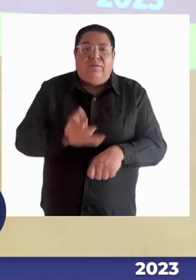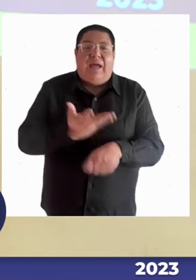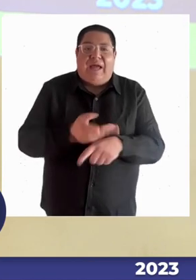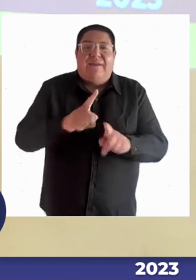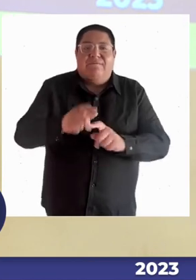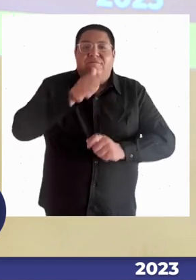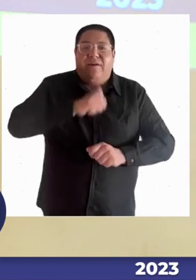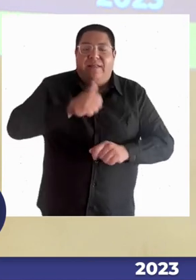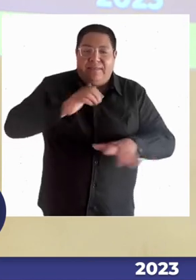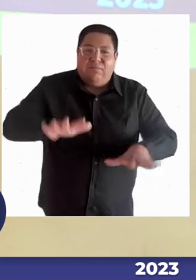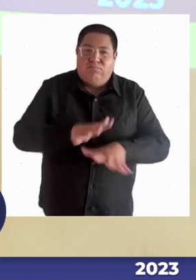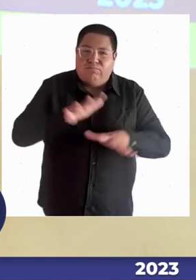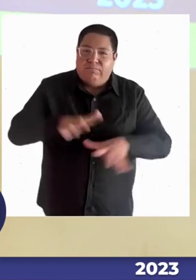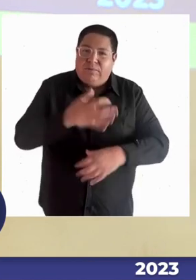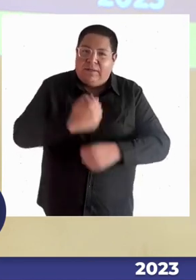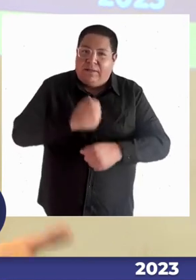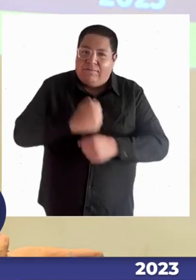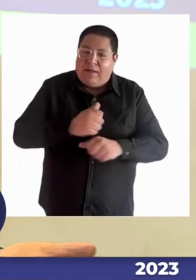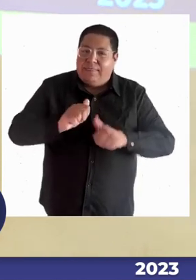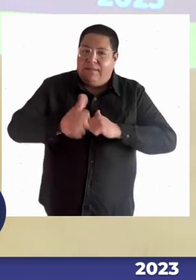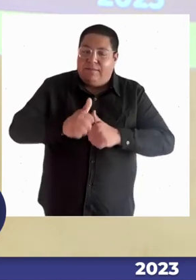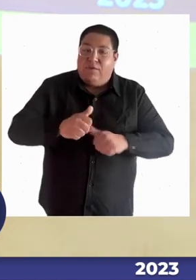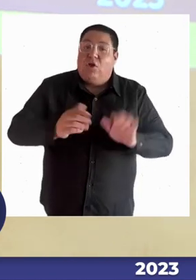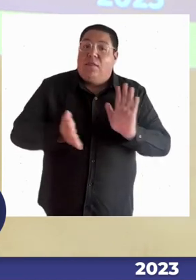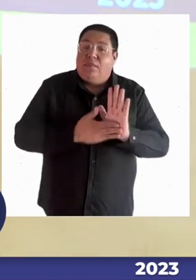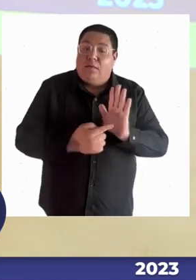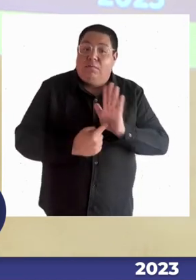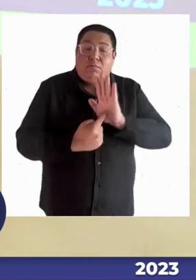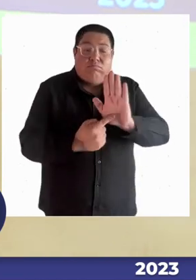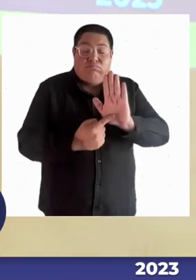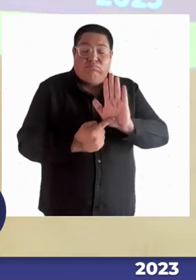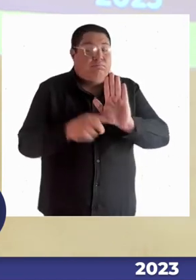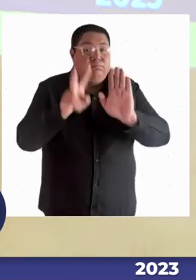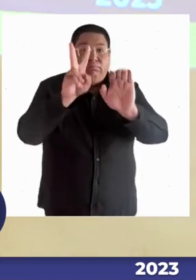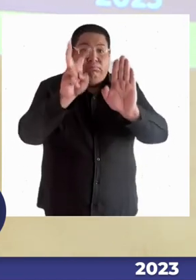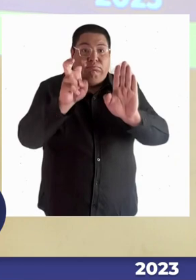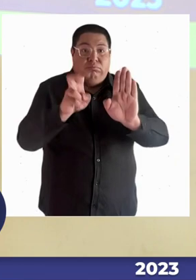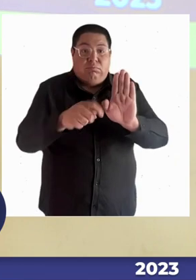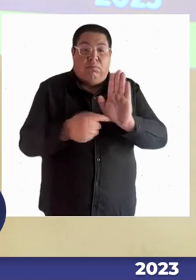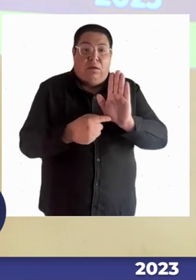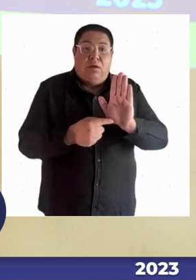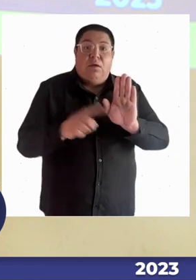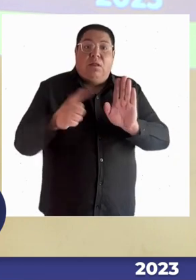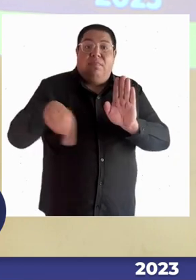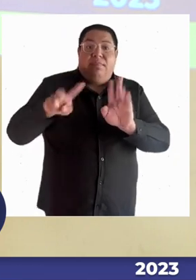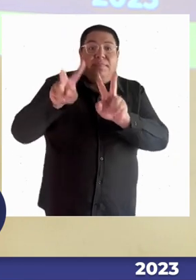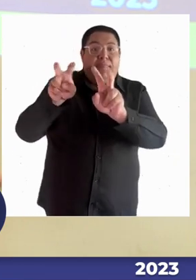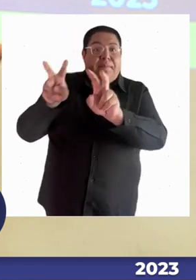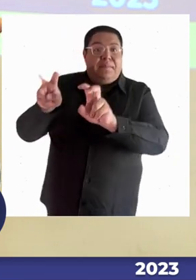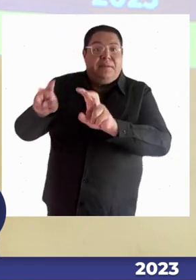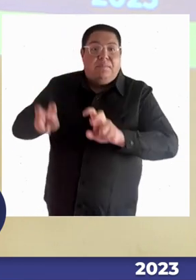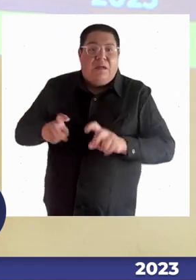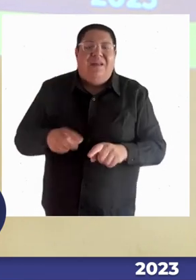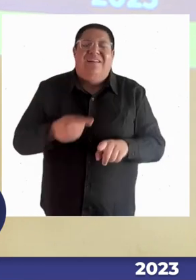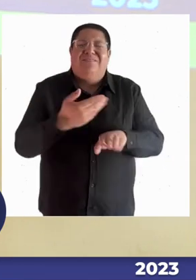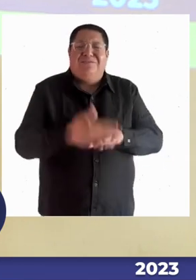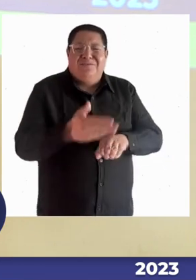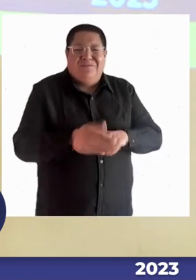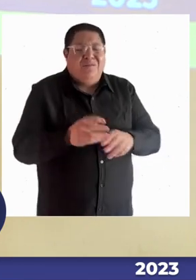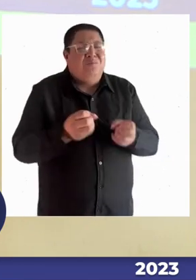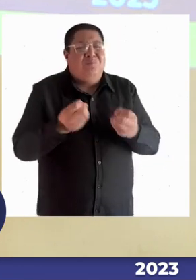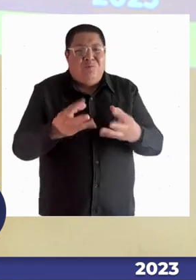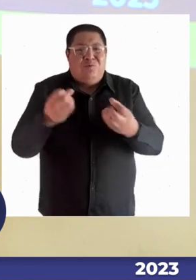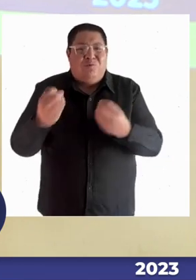hace el Congreso es poner este tema. Es un grano más en esta gran discusión y quedan muchos desafíos. Esta ley a propósito